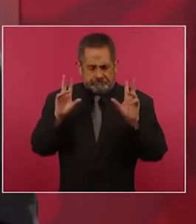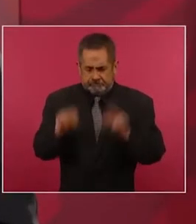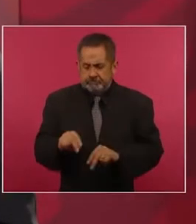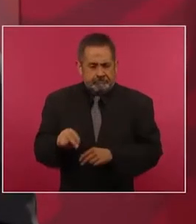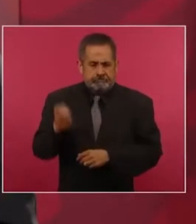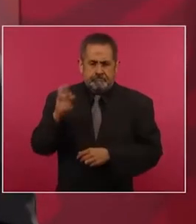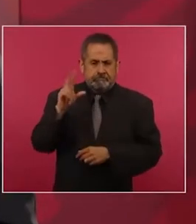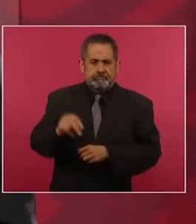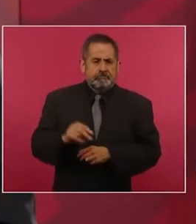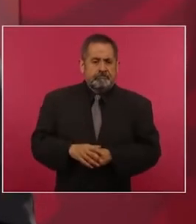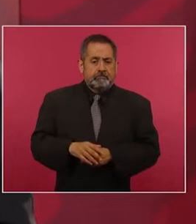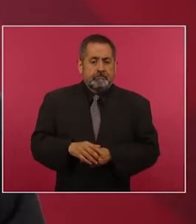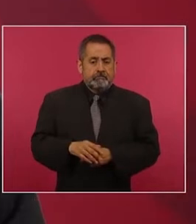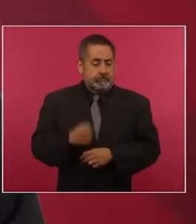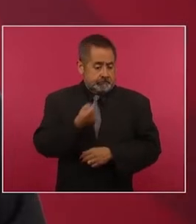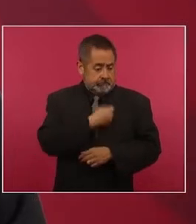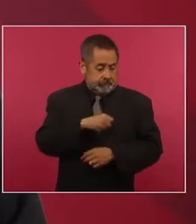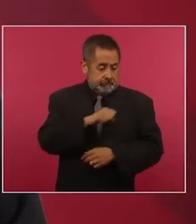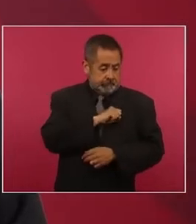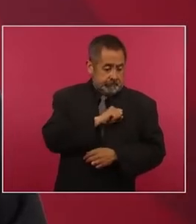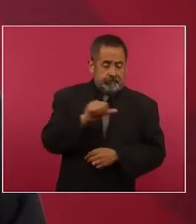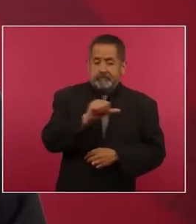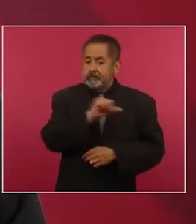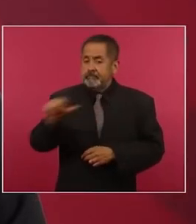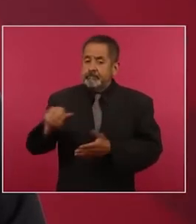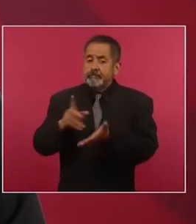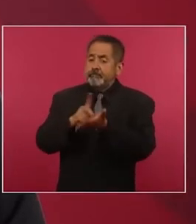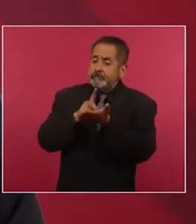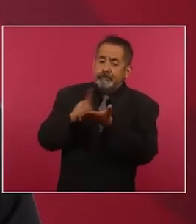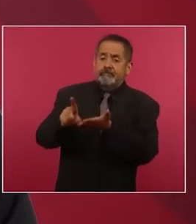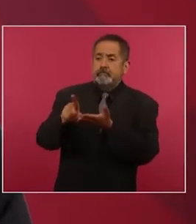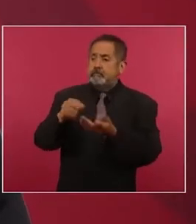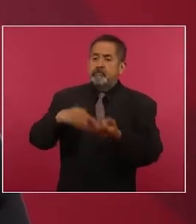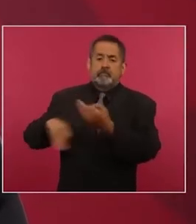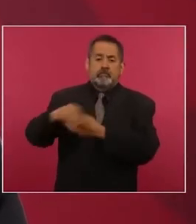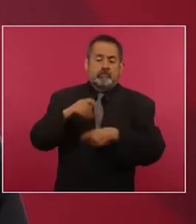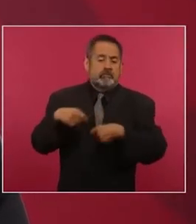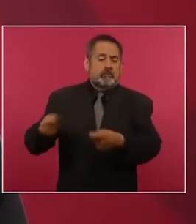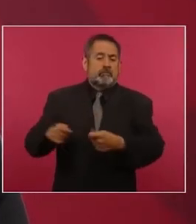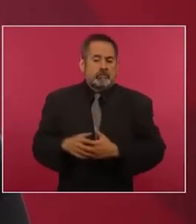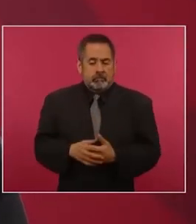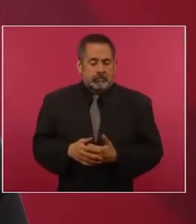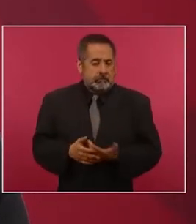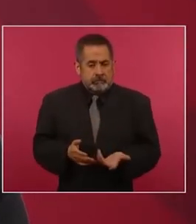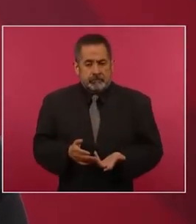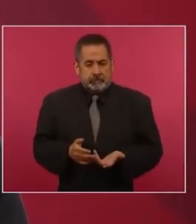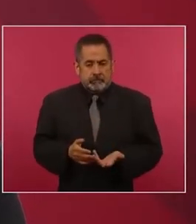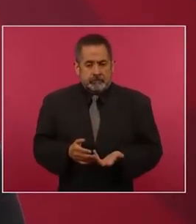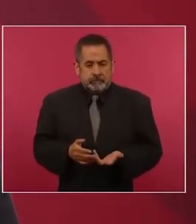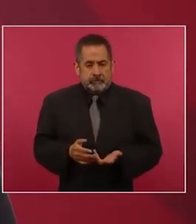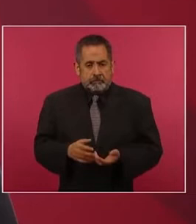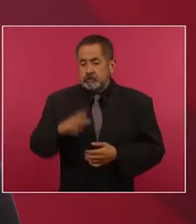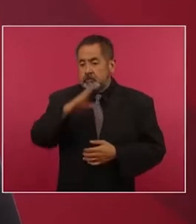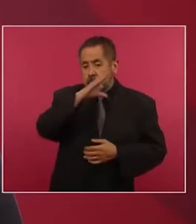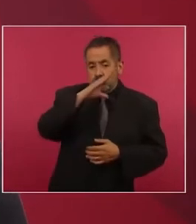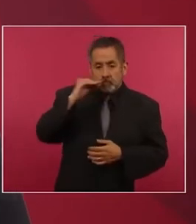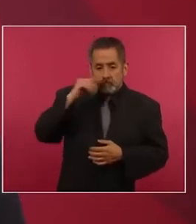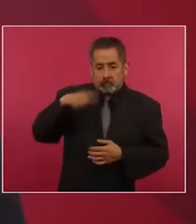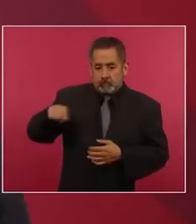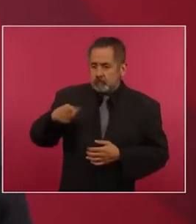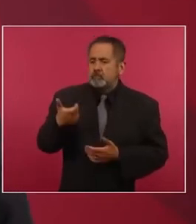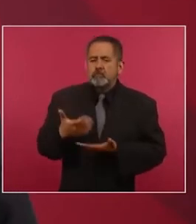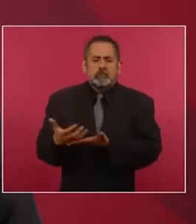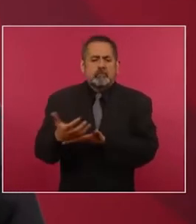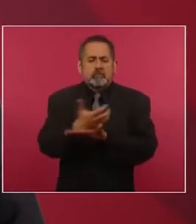La salud es un derecho. Entonces, ¿cuánto van a ganar los médicos cubanos? Lo